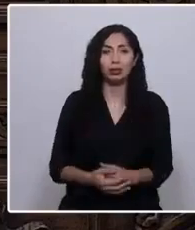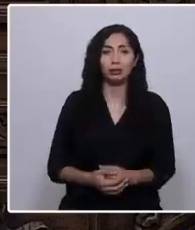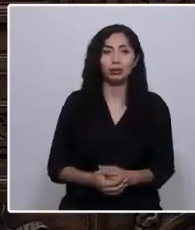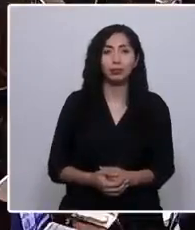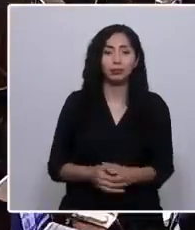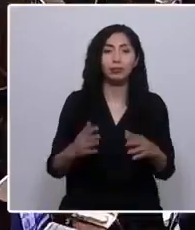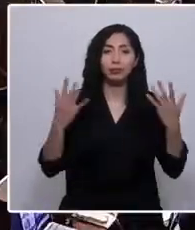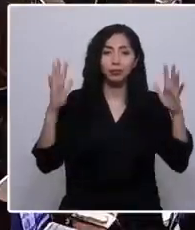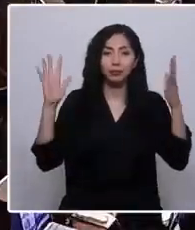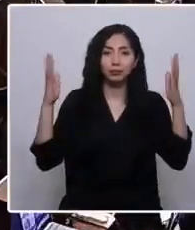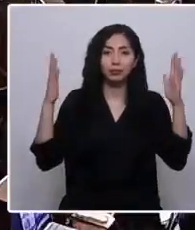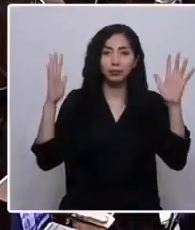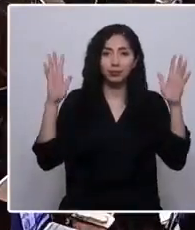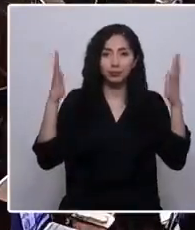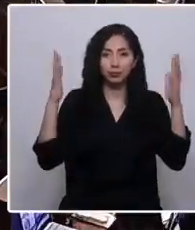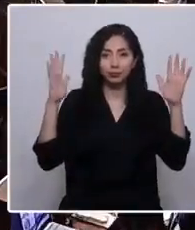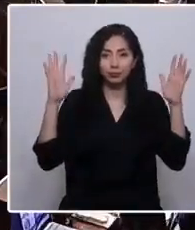Aplausos.